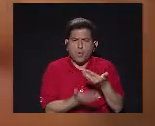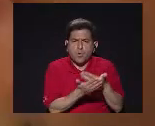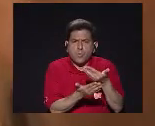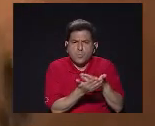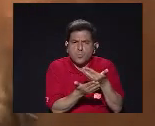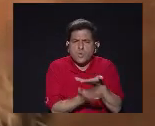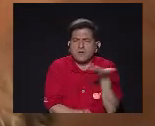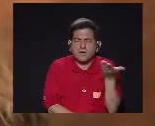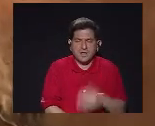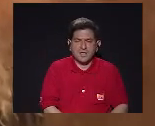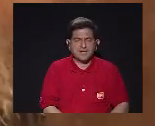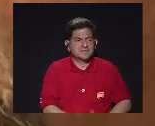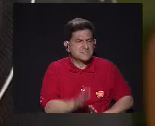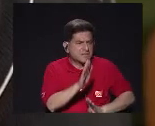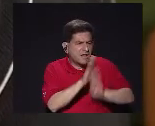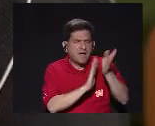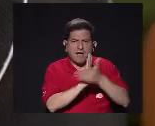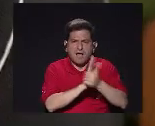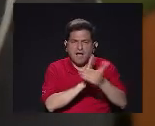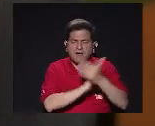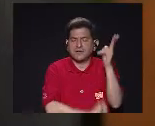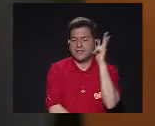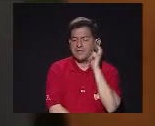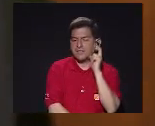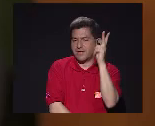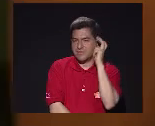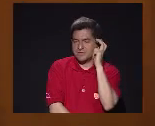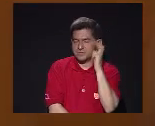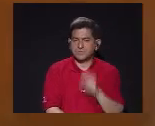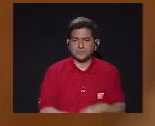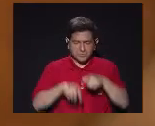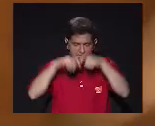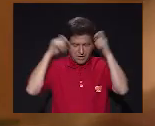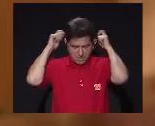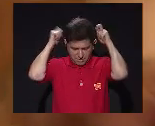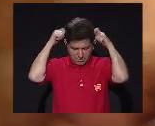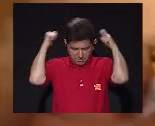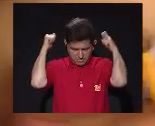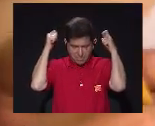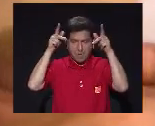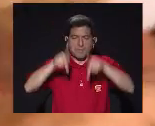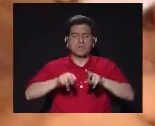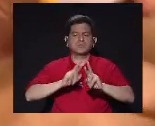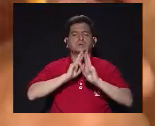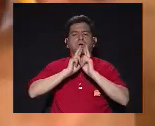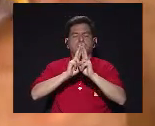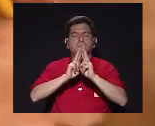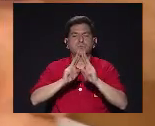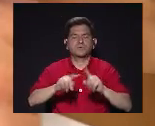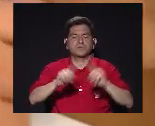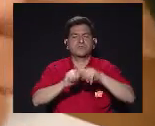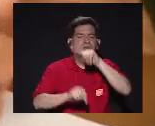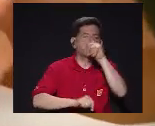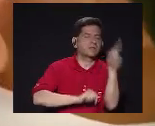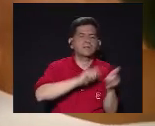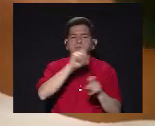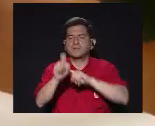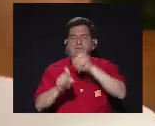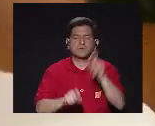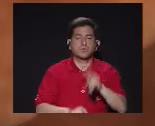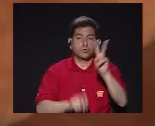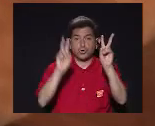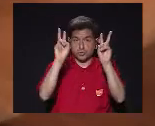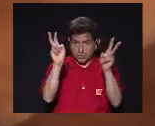ejercicio Que hoy estamos haciendo Es el desarrollo De la capacidad De escucha Con los ojos vendados Una persona Responde Un conjunto De